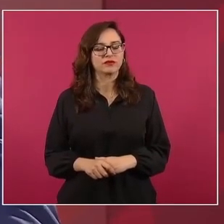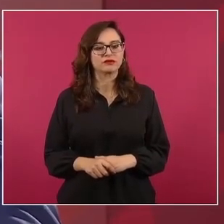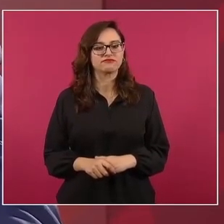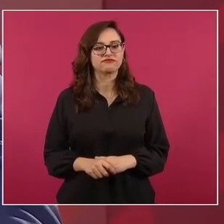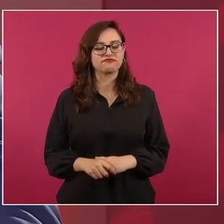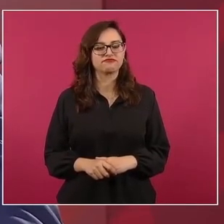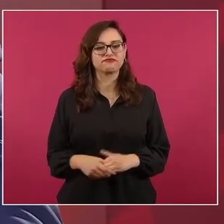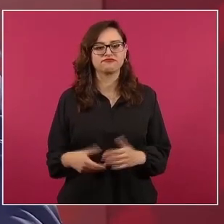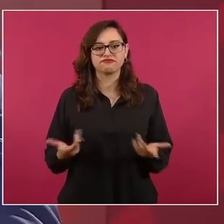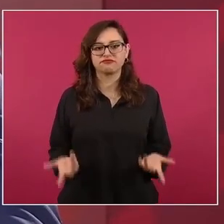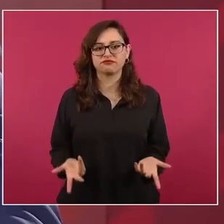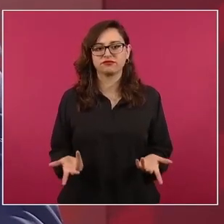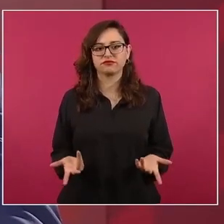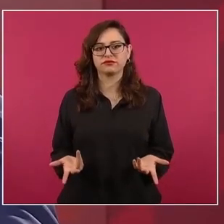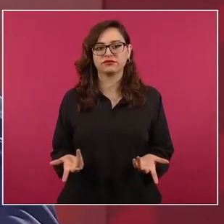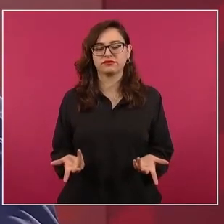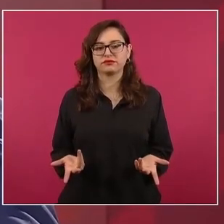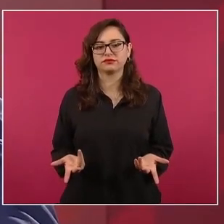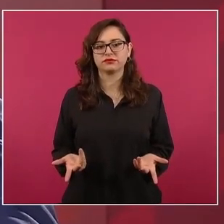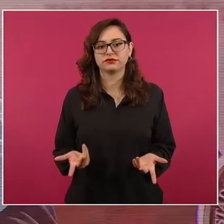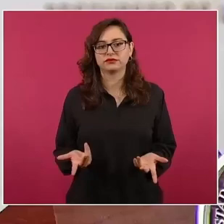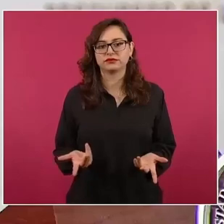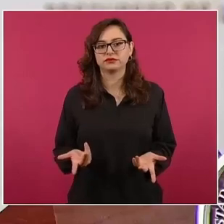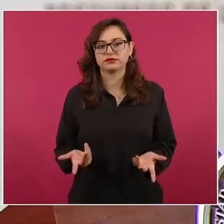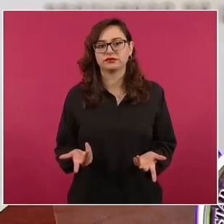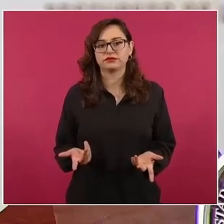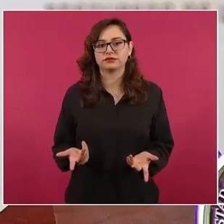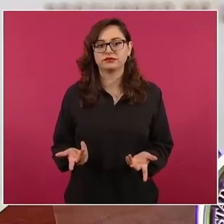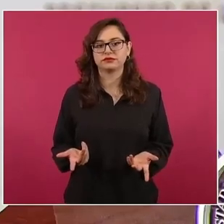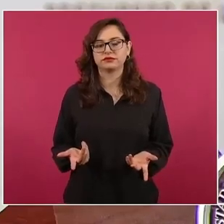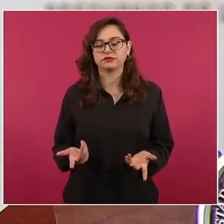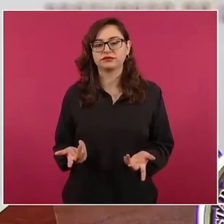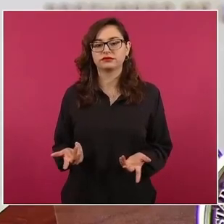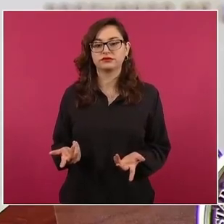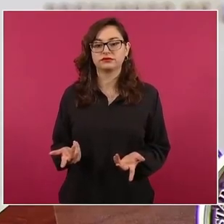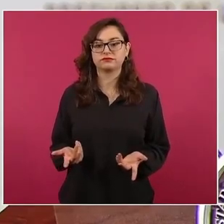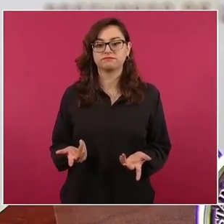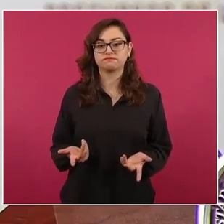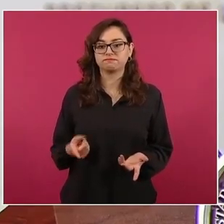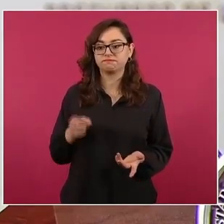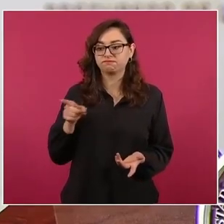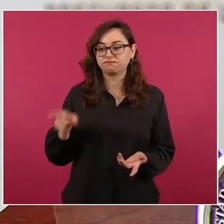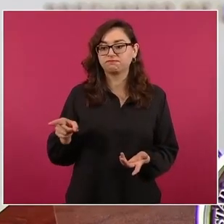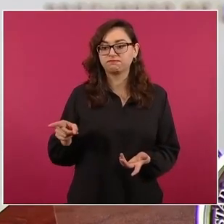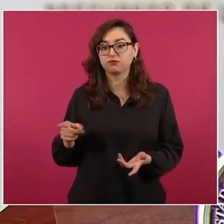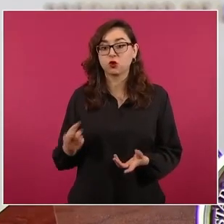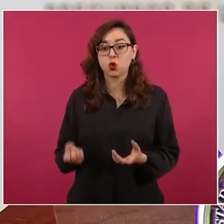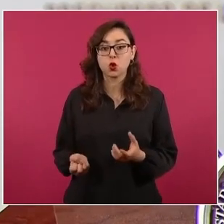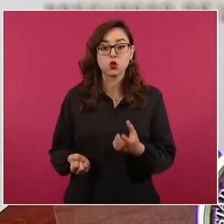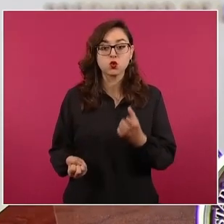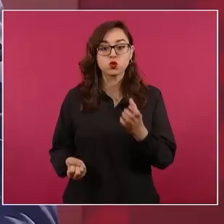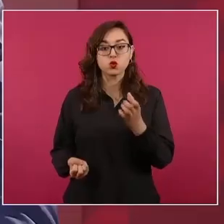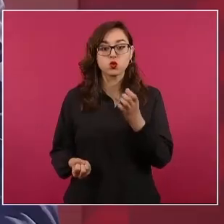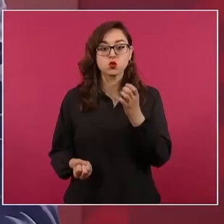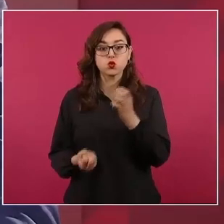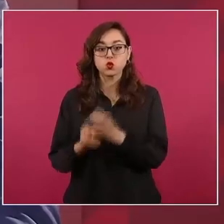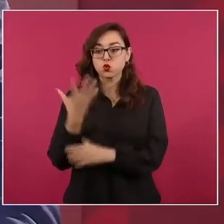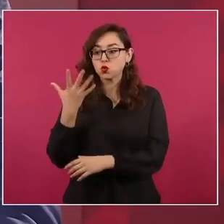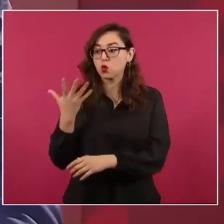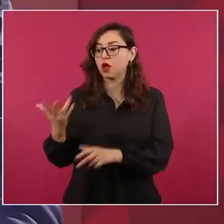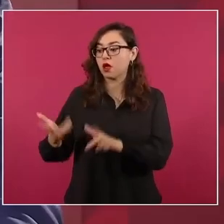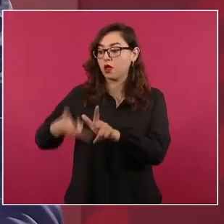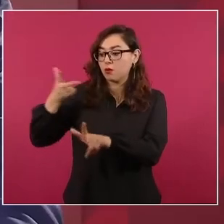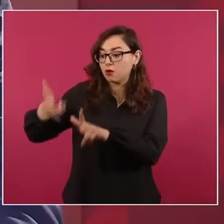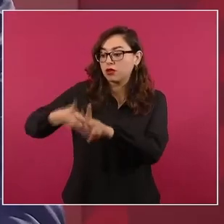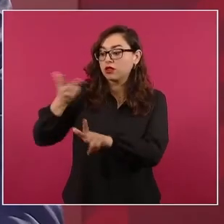en cinco años lo que les llevó a los